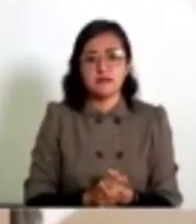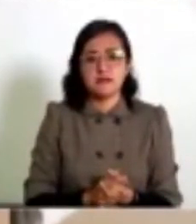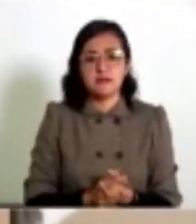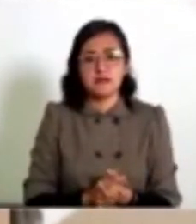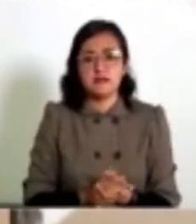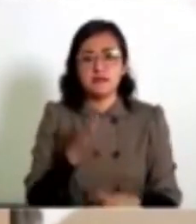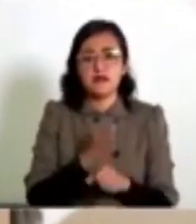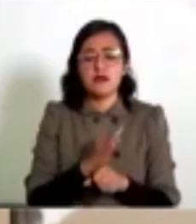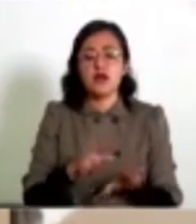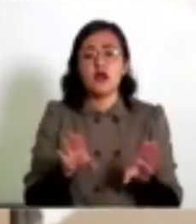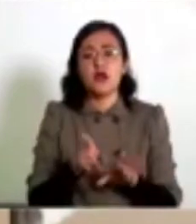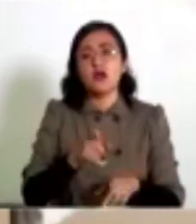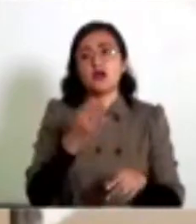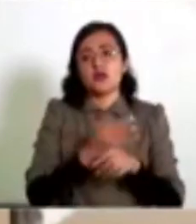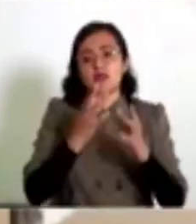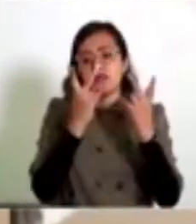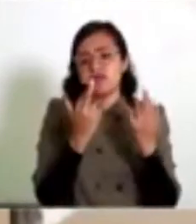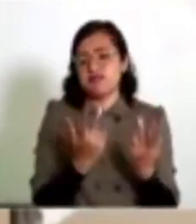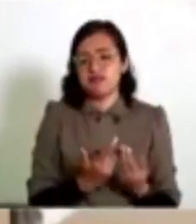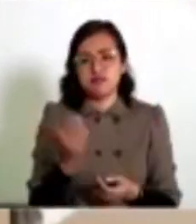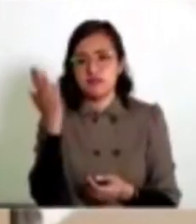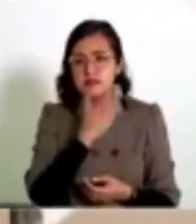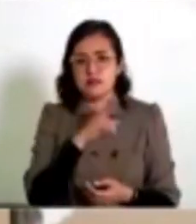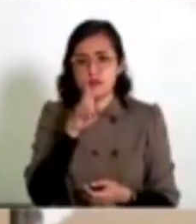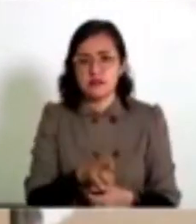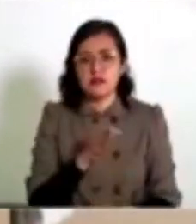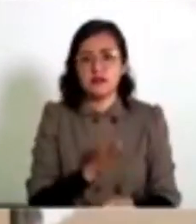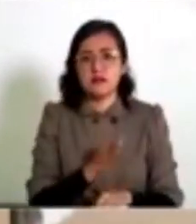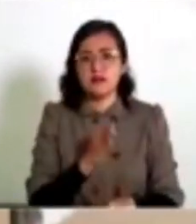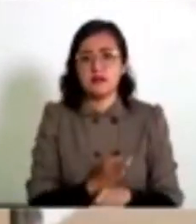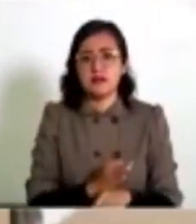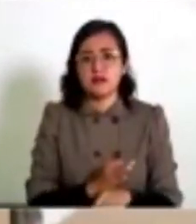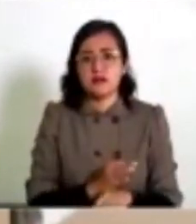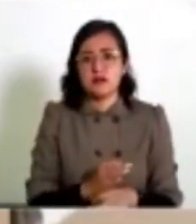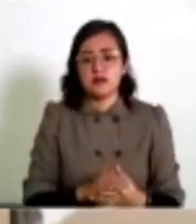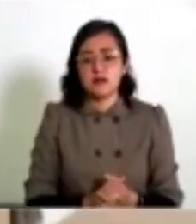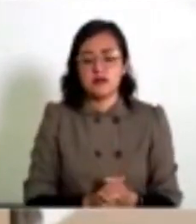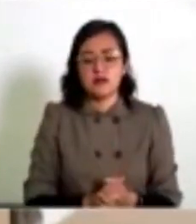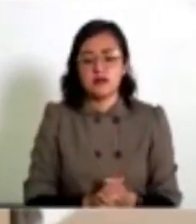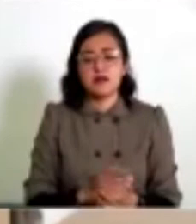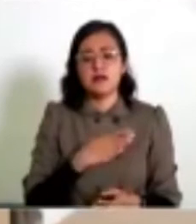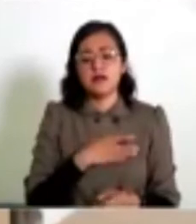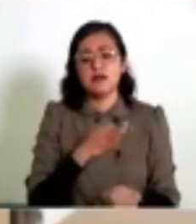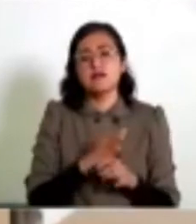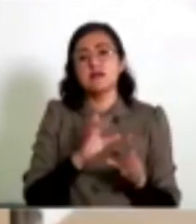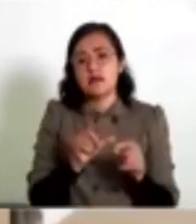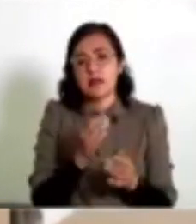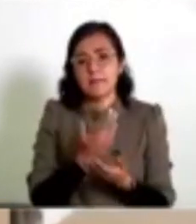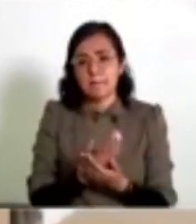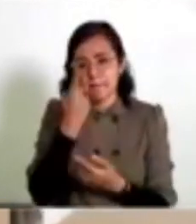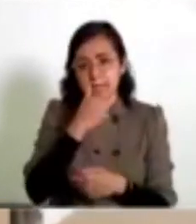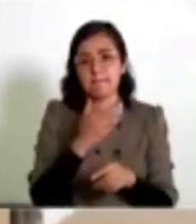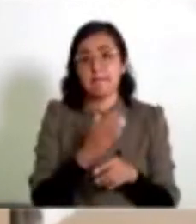existir. Eso era una deformación. Es una deformación. Y no, bueno, espérate tantito, ya falta poco